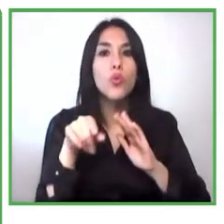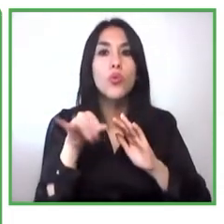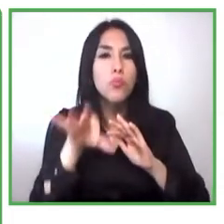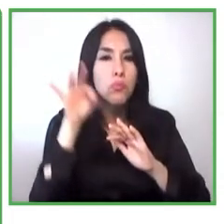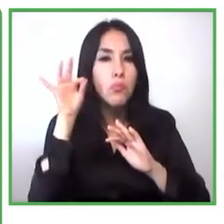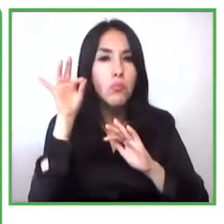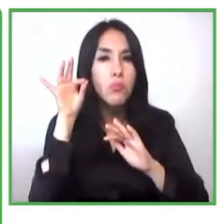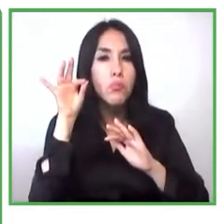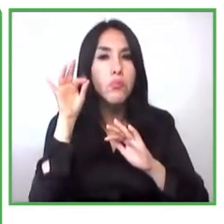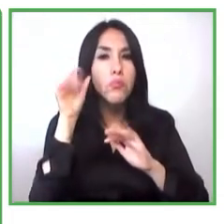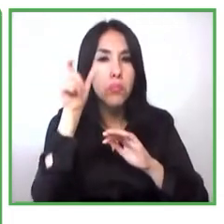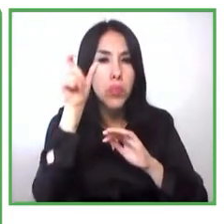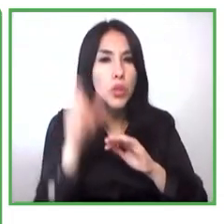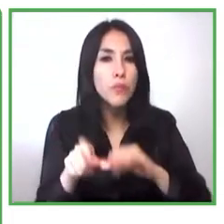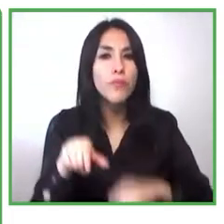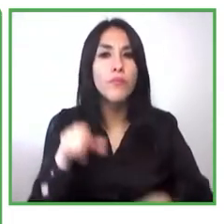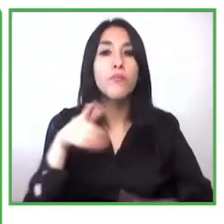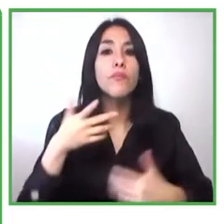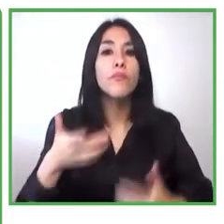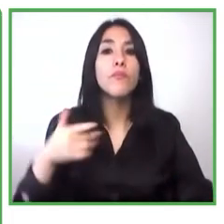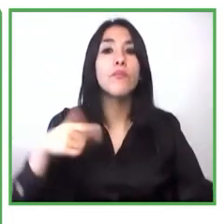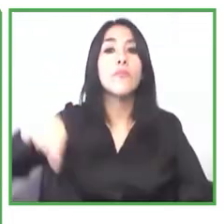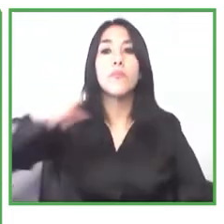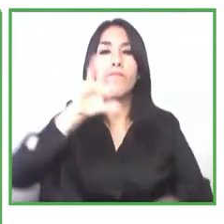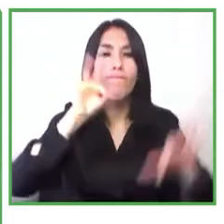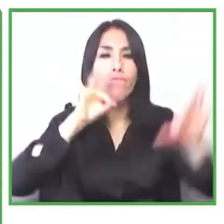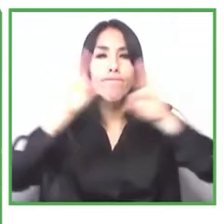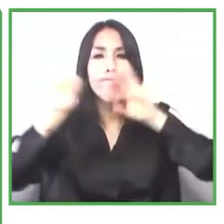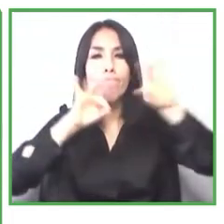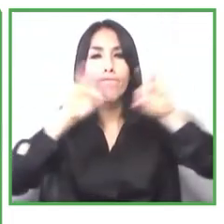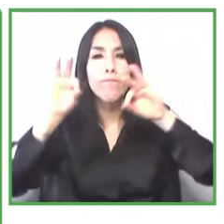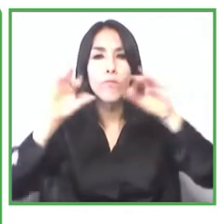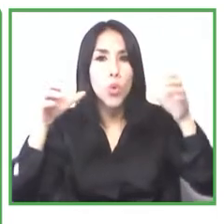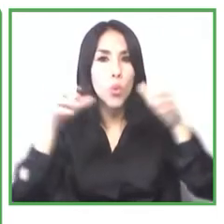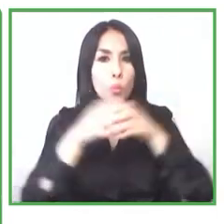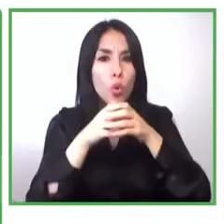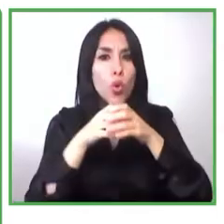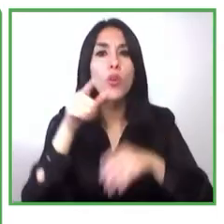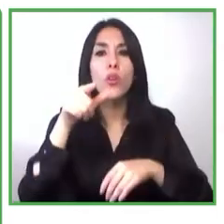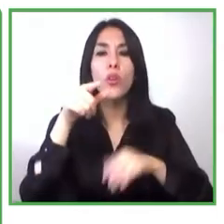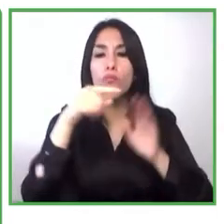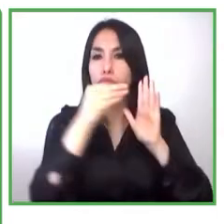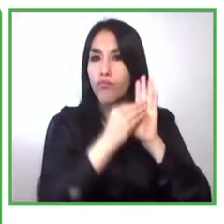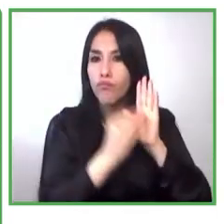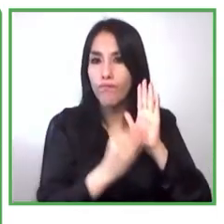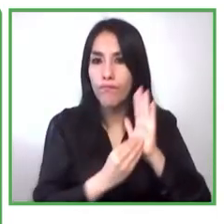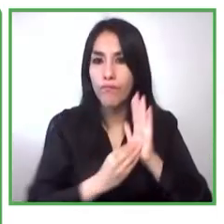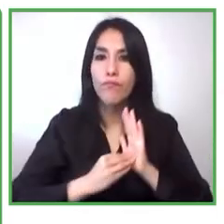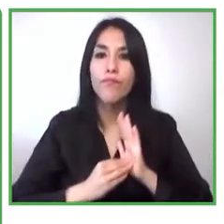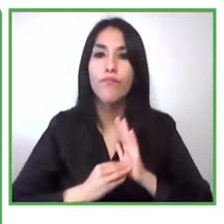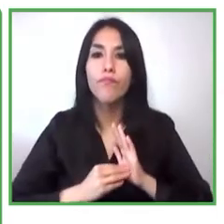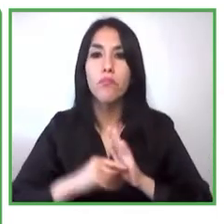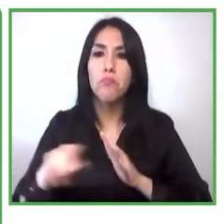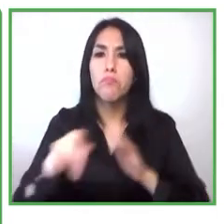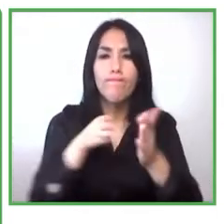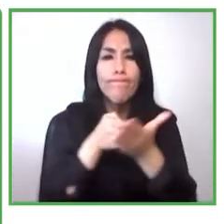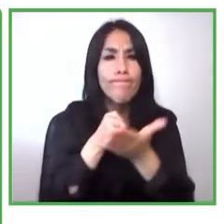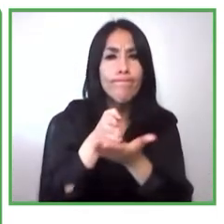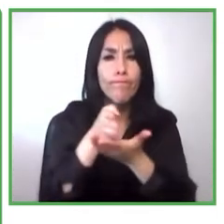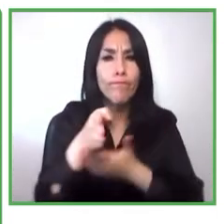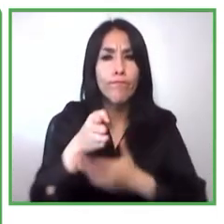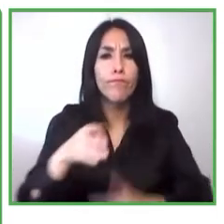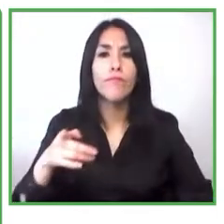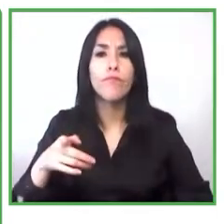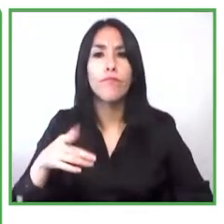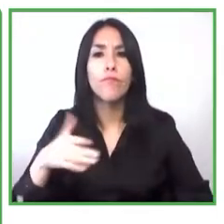que desarrollamos todo un modelo de formación el cual se inició como un proceso de formación presencial